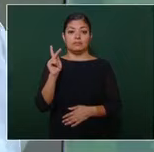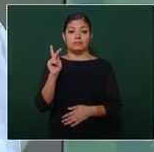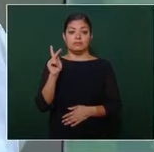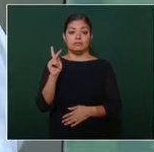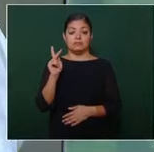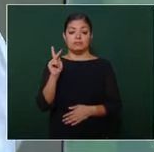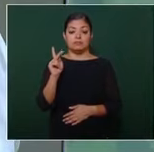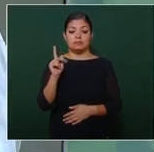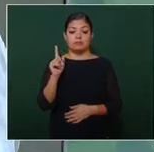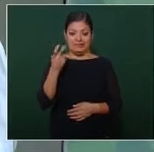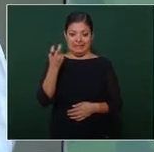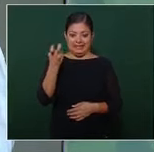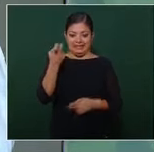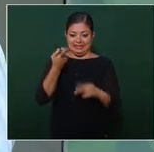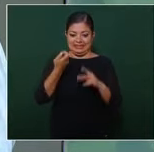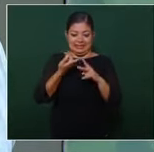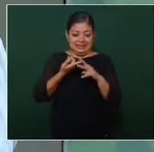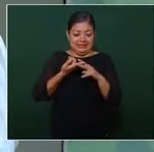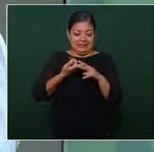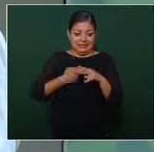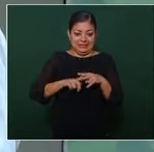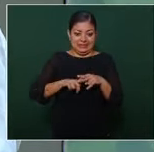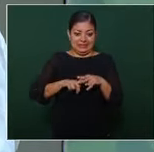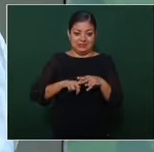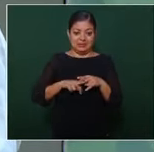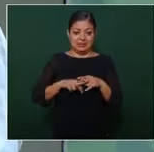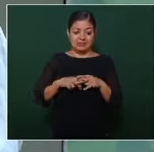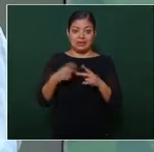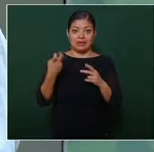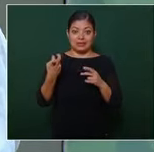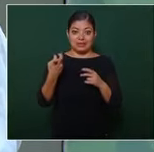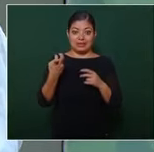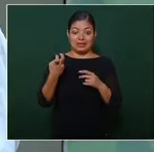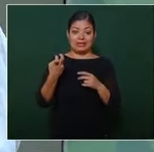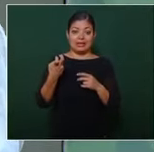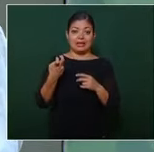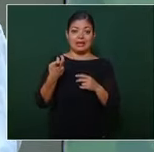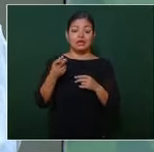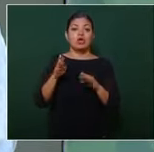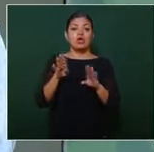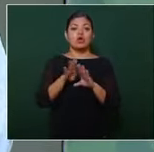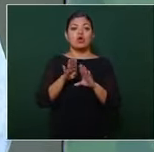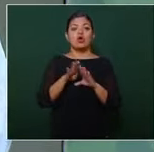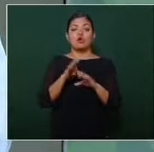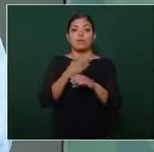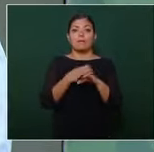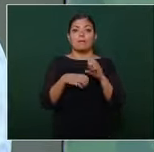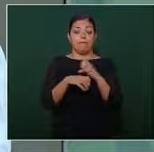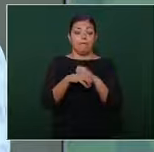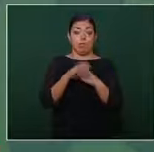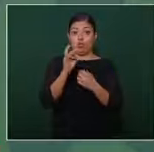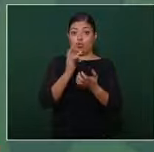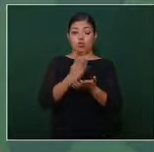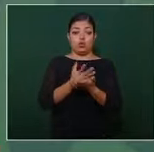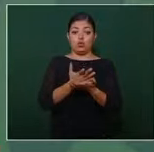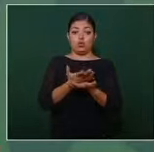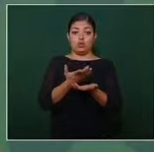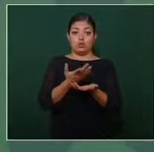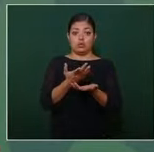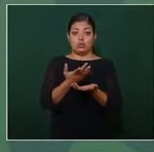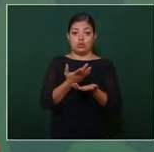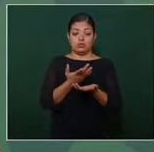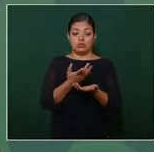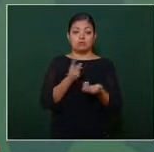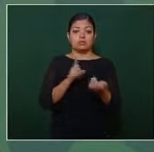fue al inicio y no fue ese el único factor que influyó